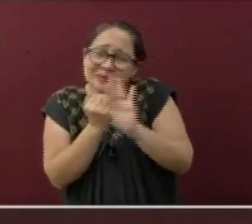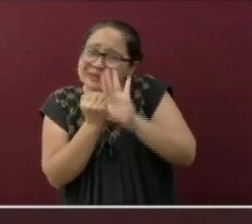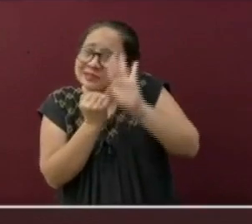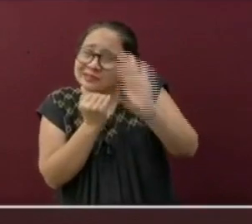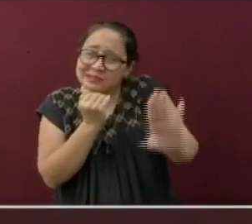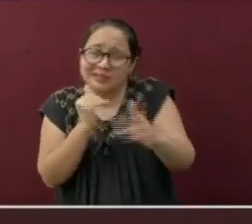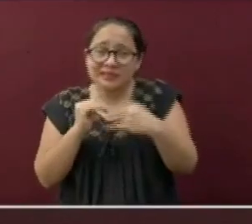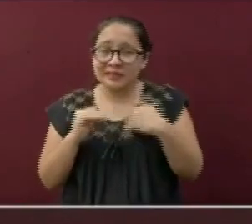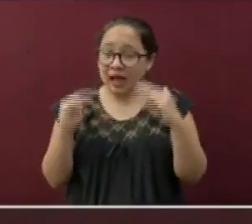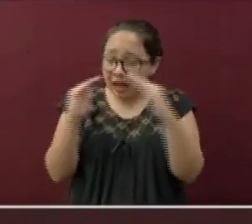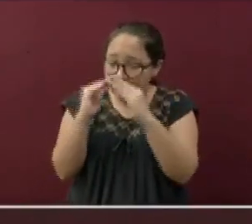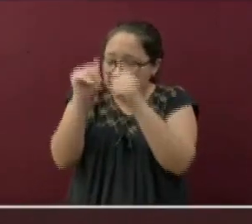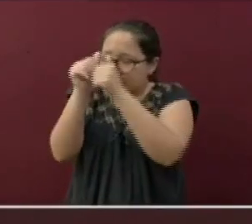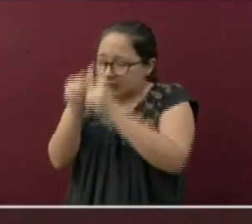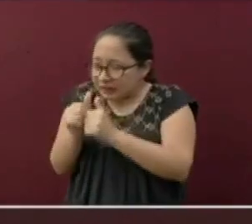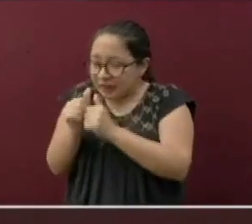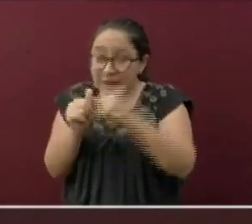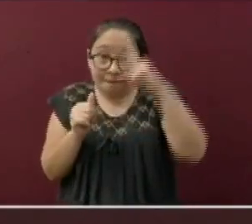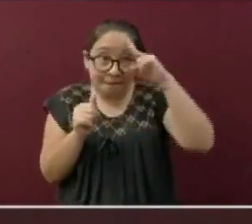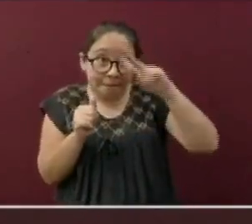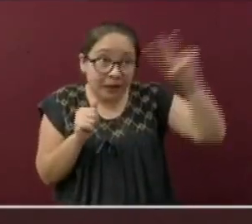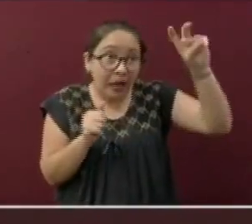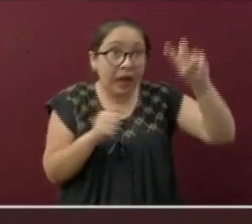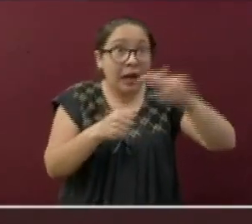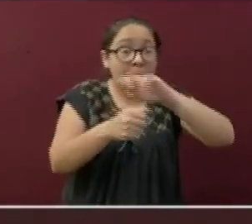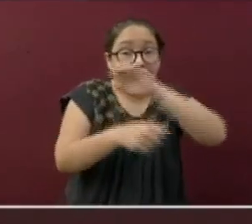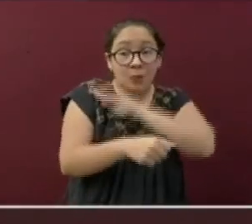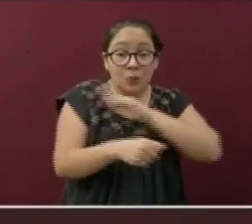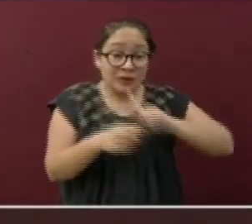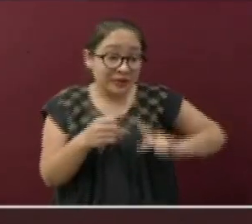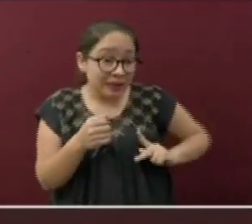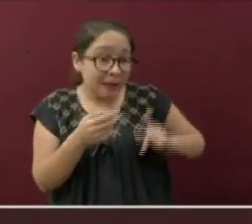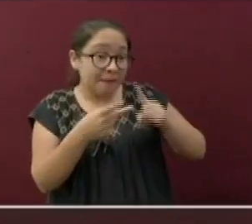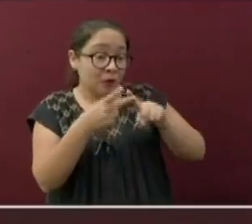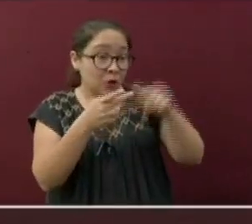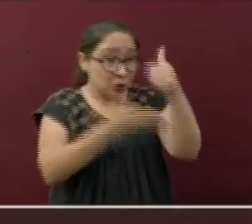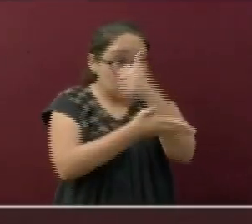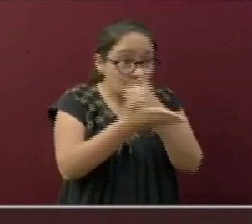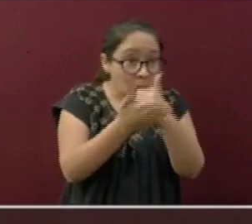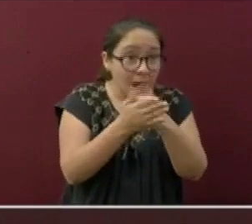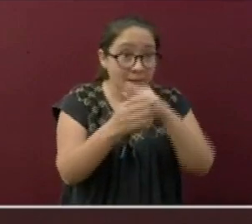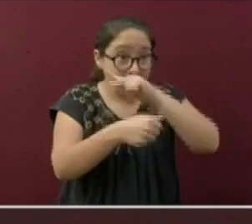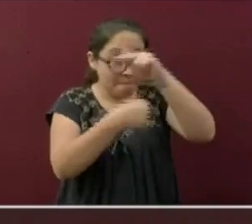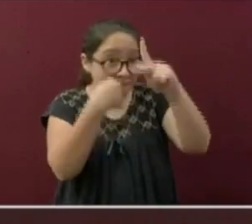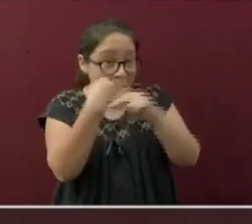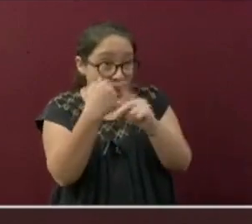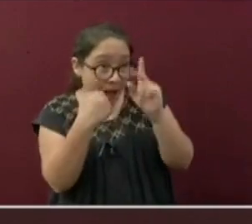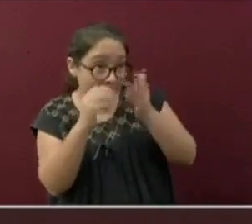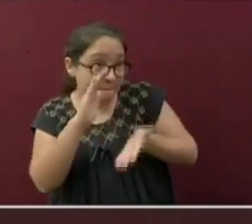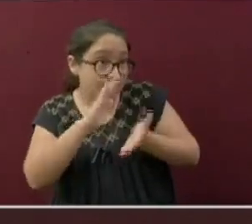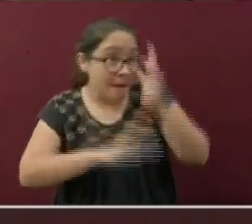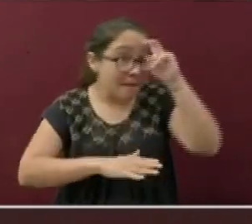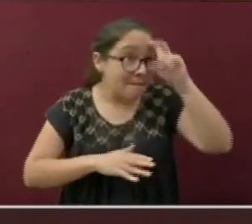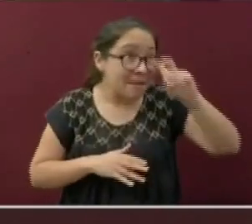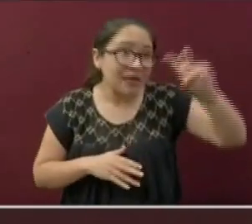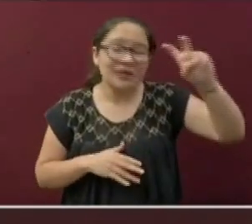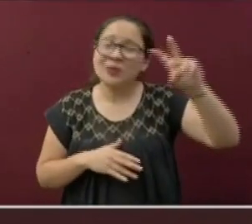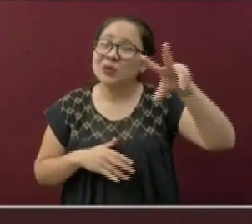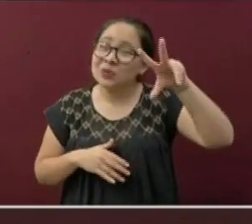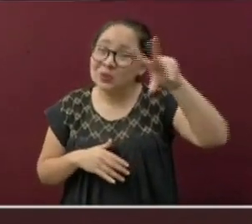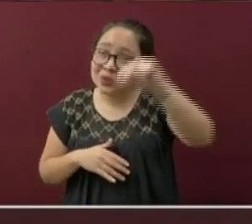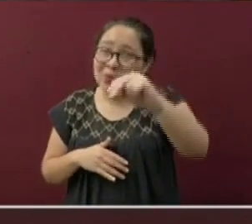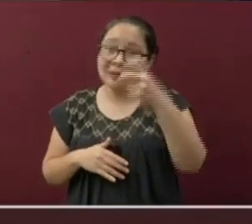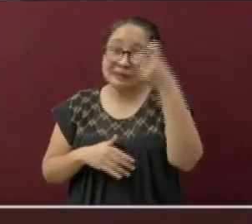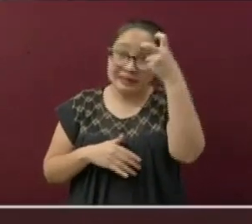de un estado, país a otro. Porque precisamente eso favorece la dispersión del